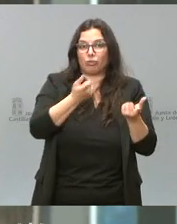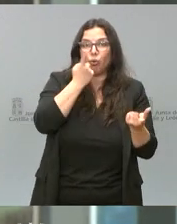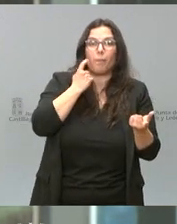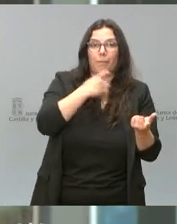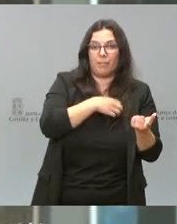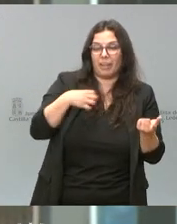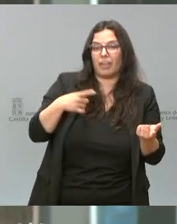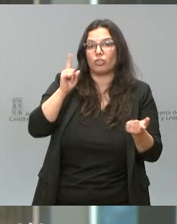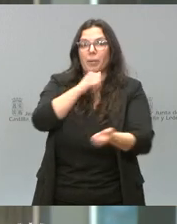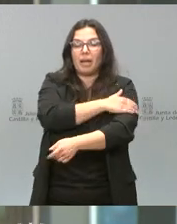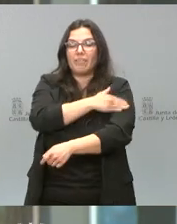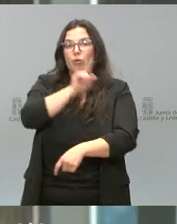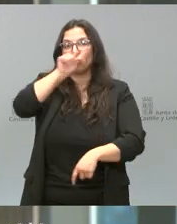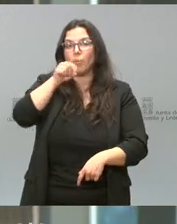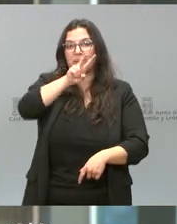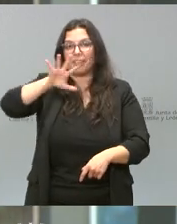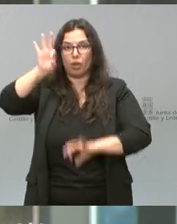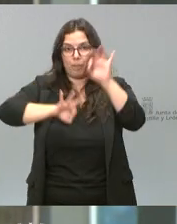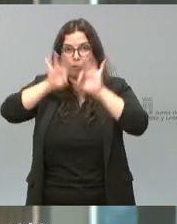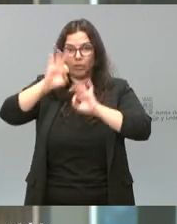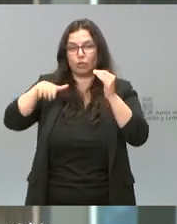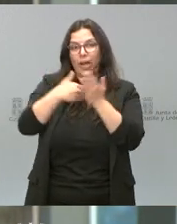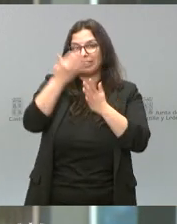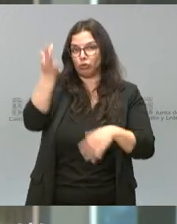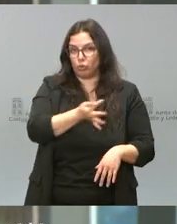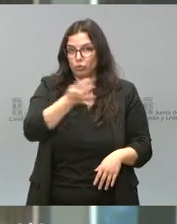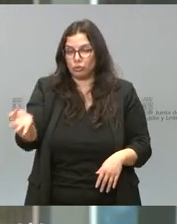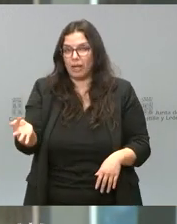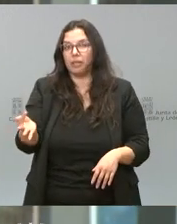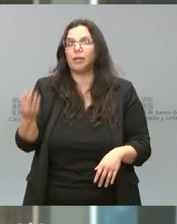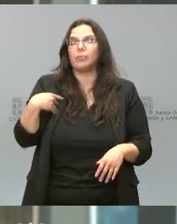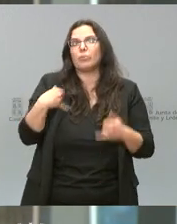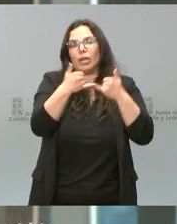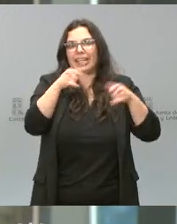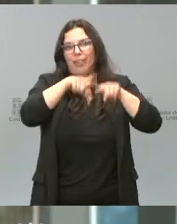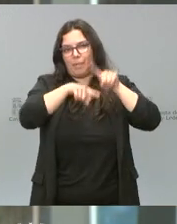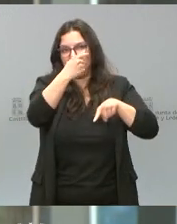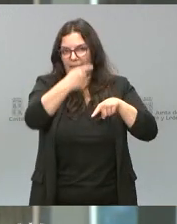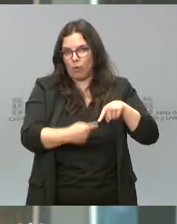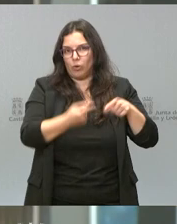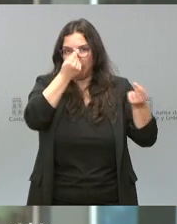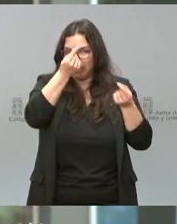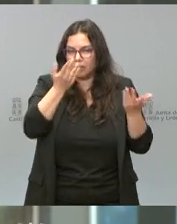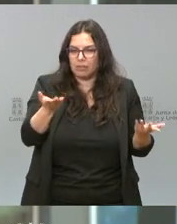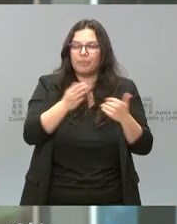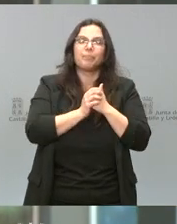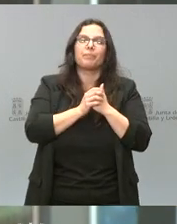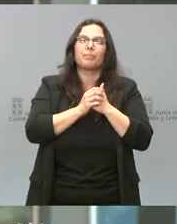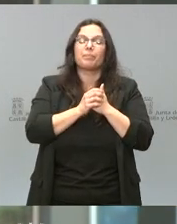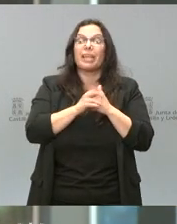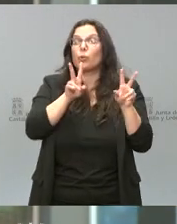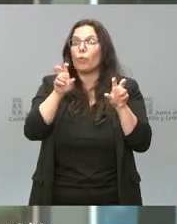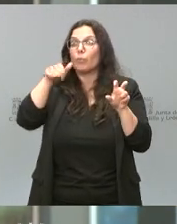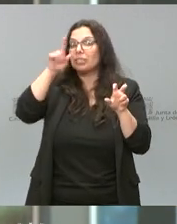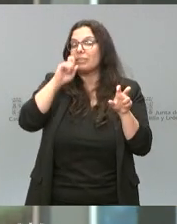avales desde el 1,25% hasta el total, según las líneas, lógicamente. Y la novedad